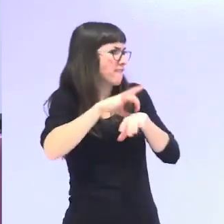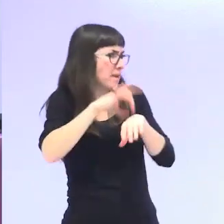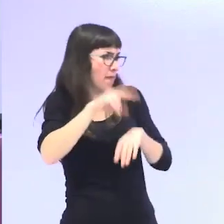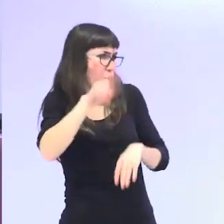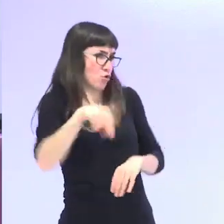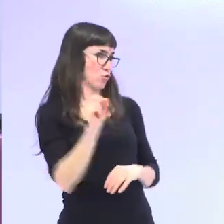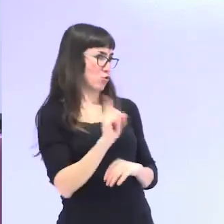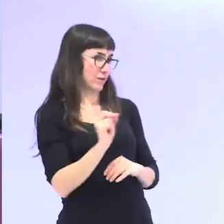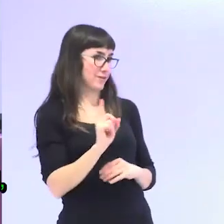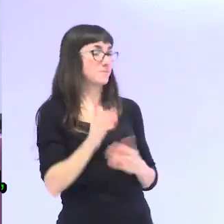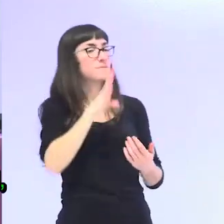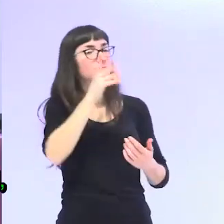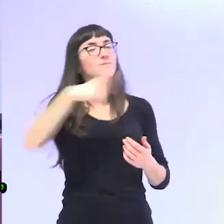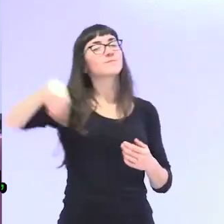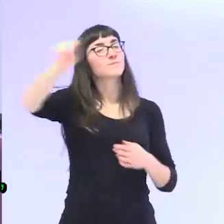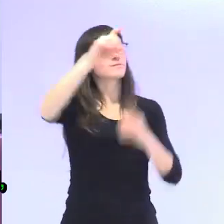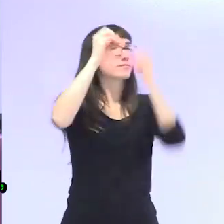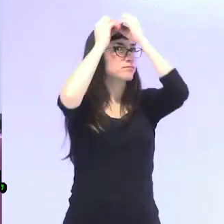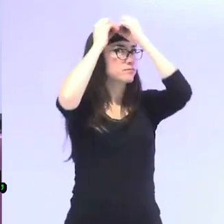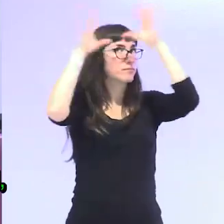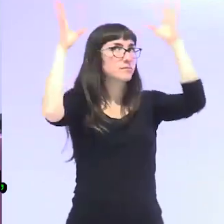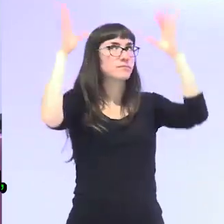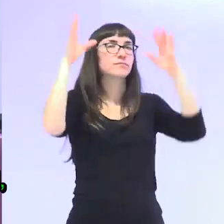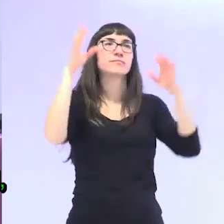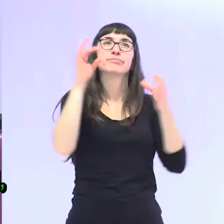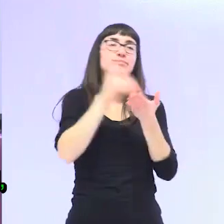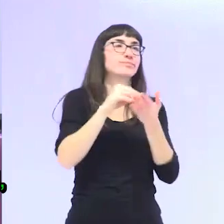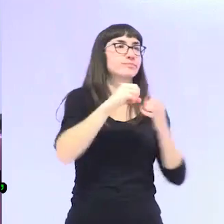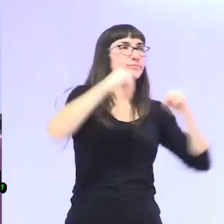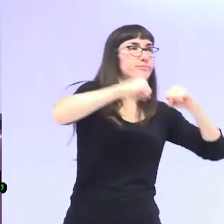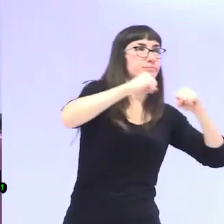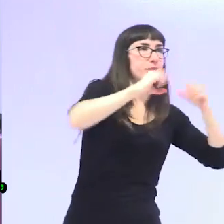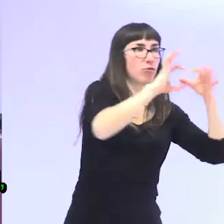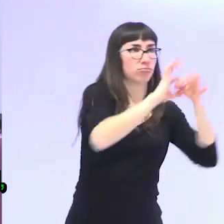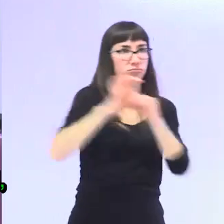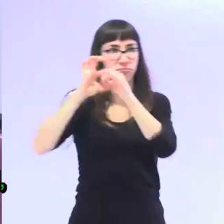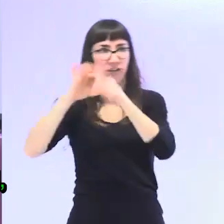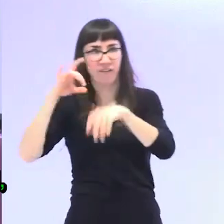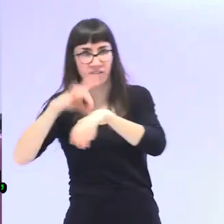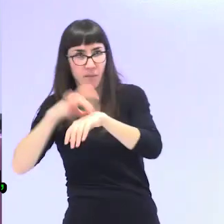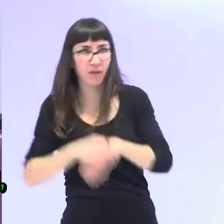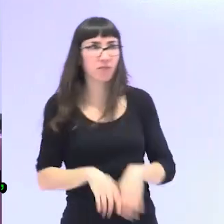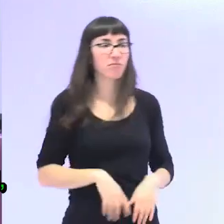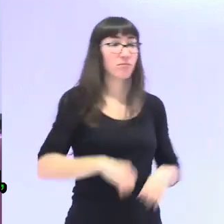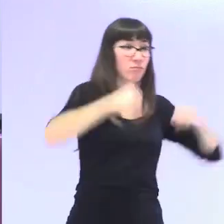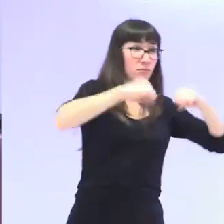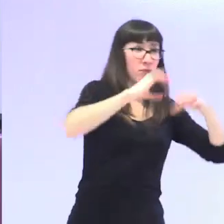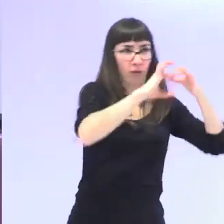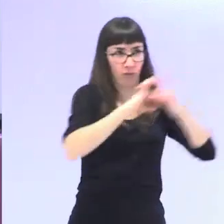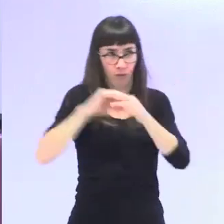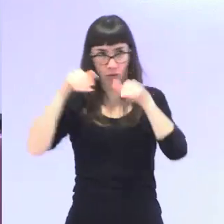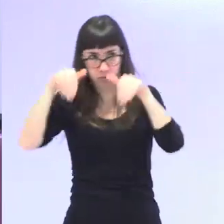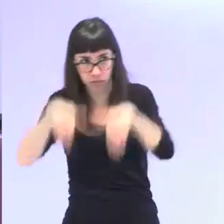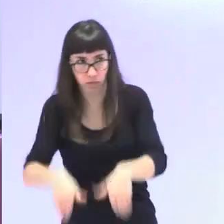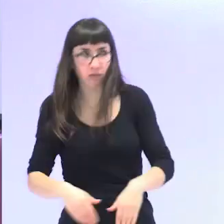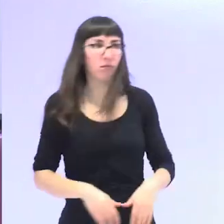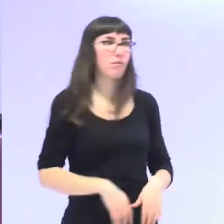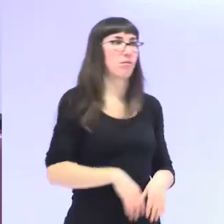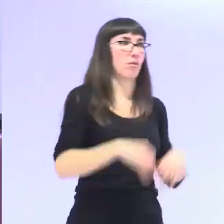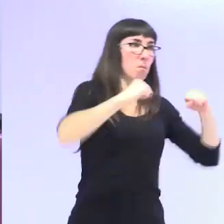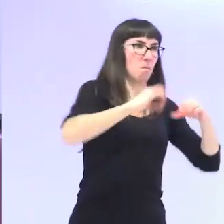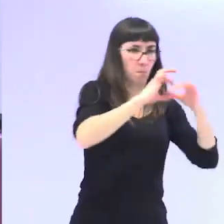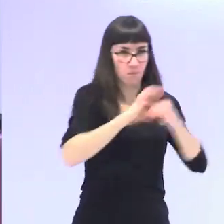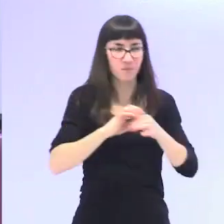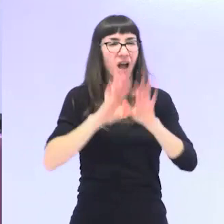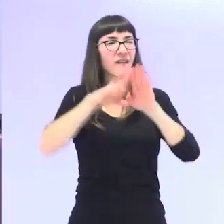del envejecimiento pegado a la enfermedad a la decrepitud a la falta de horizonte vital distorsiona crea una